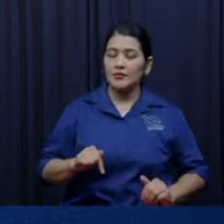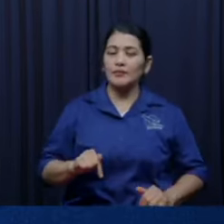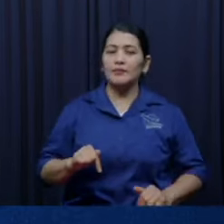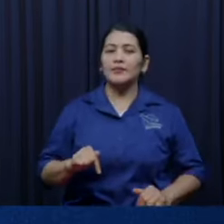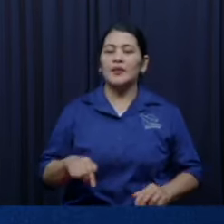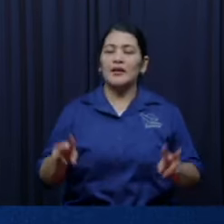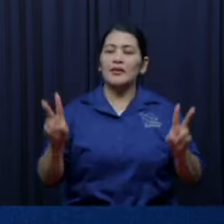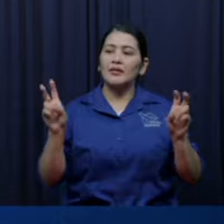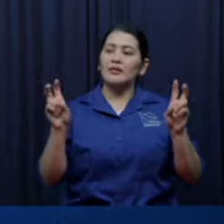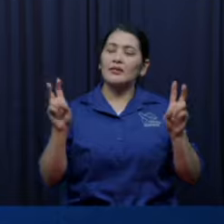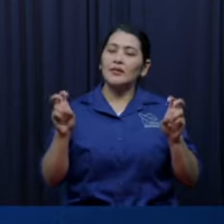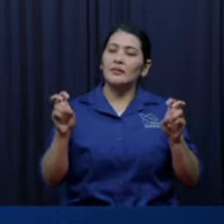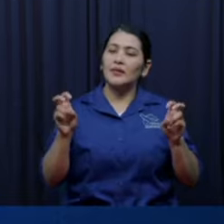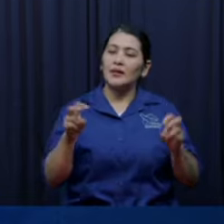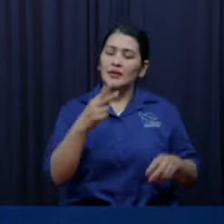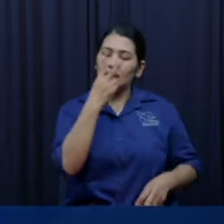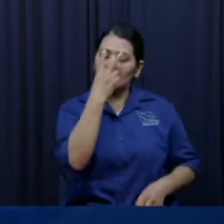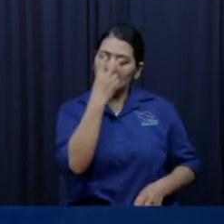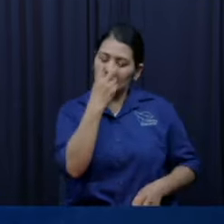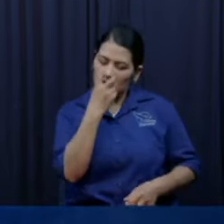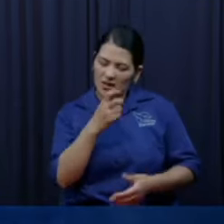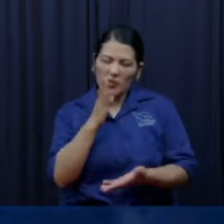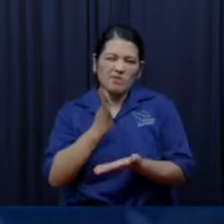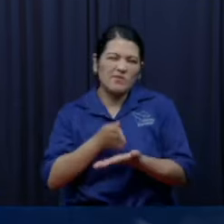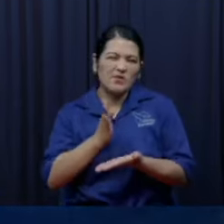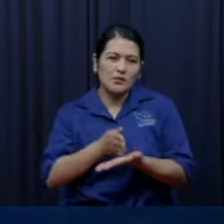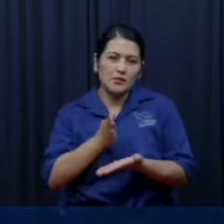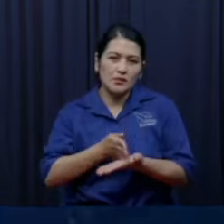del holocausto y cada vez que se lo oía decía